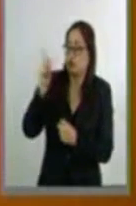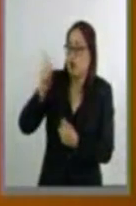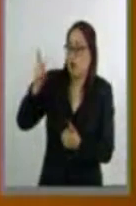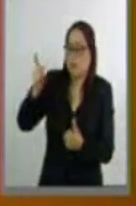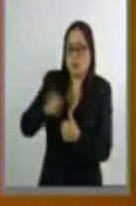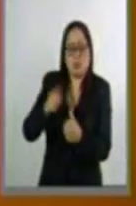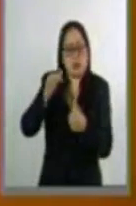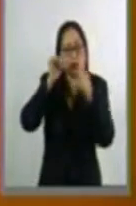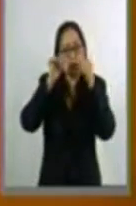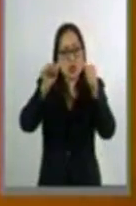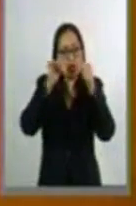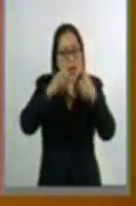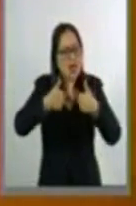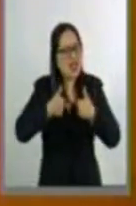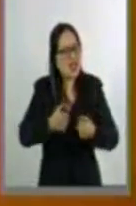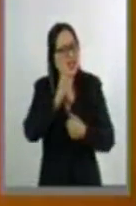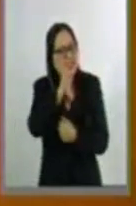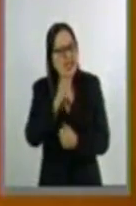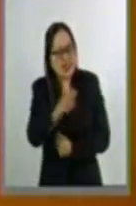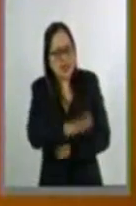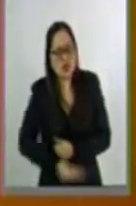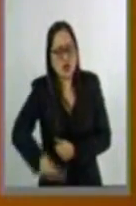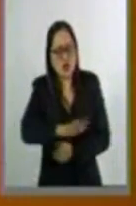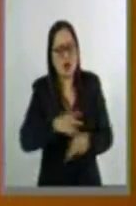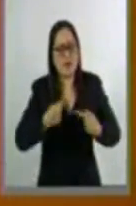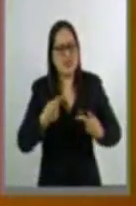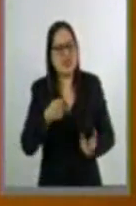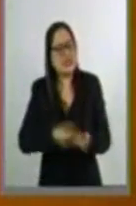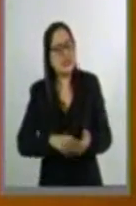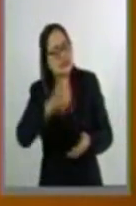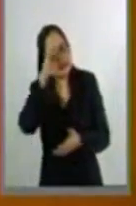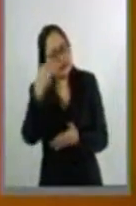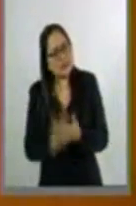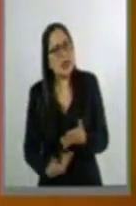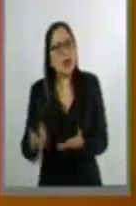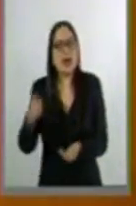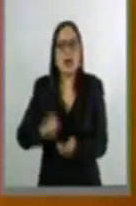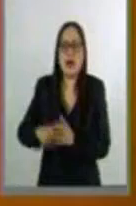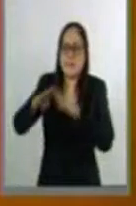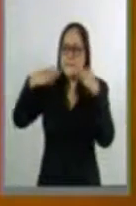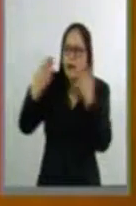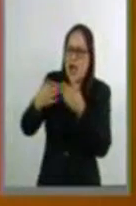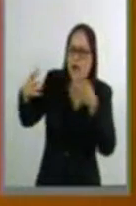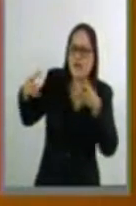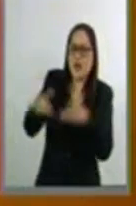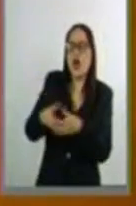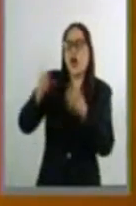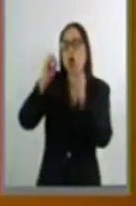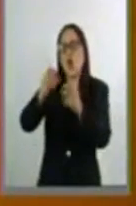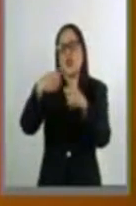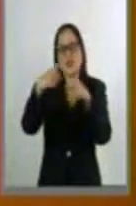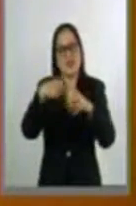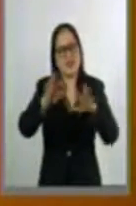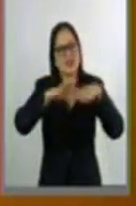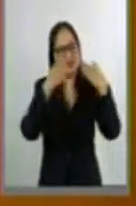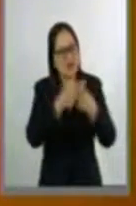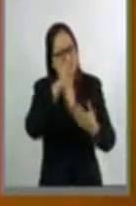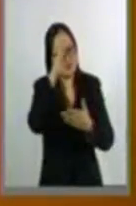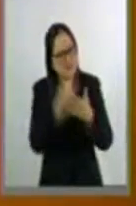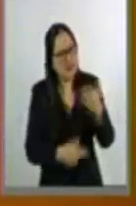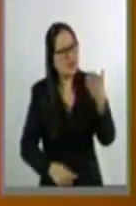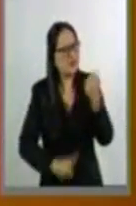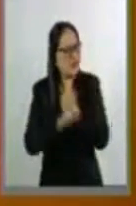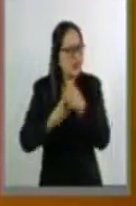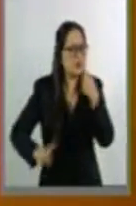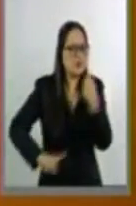sean sensibles a las necesidades de una sociedad agraviada por la delincuencia organizada y por los delitos de mayor o